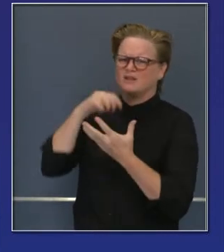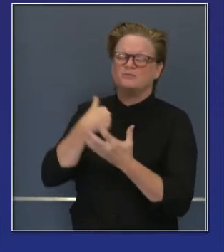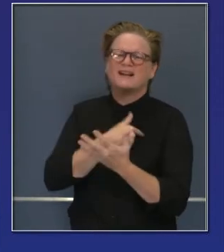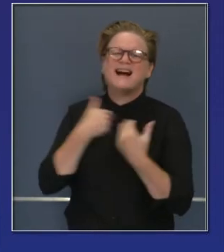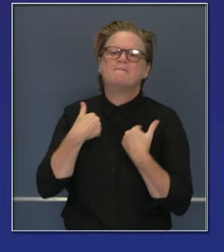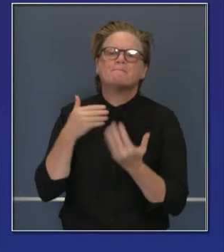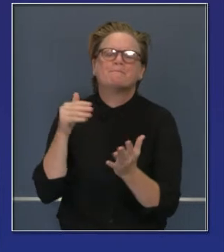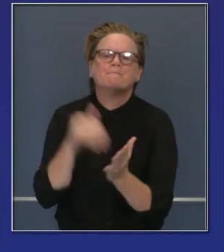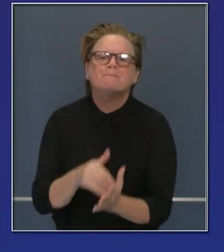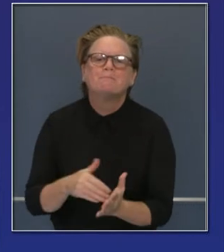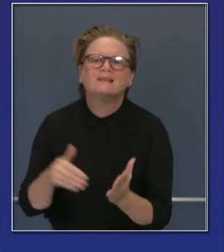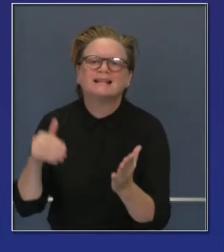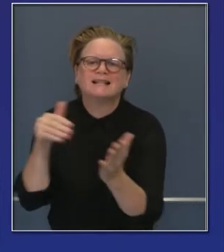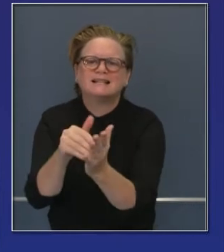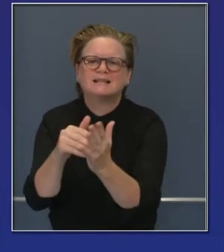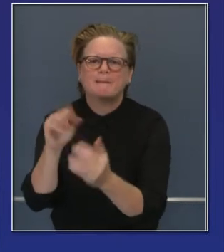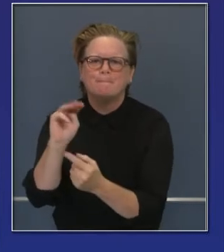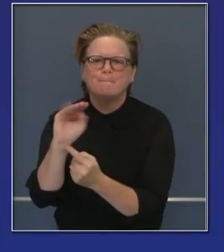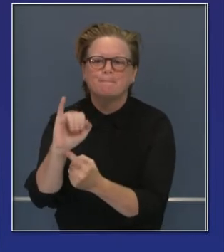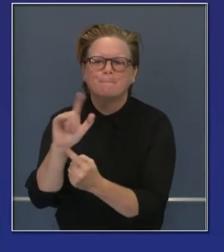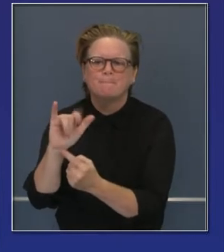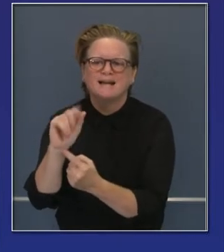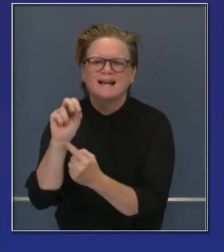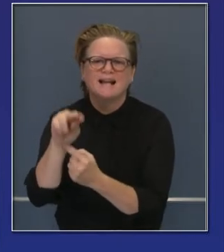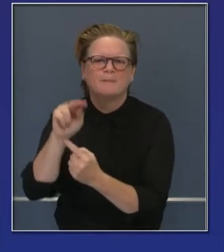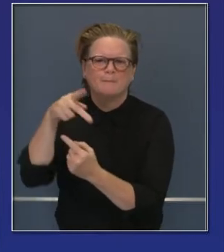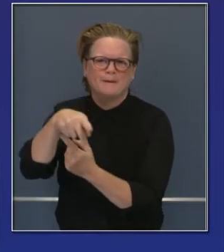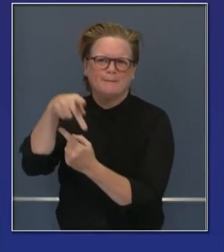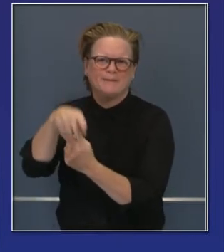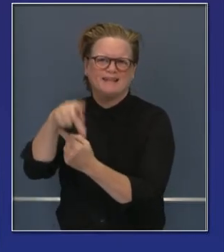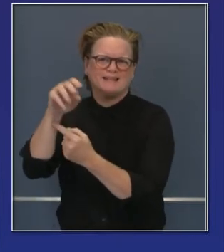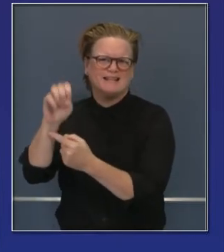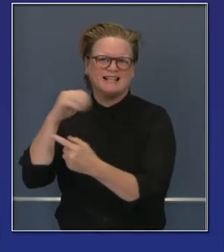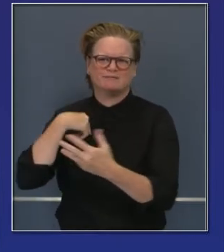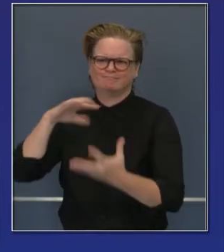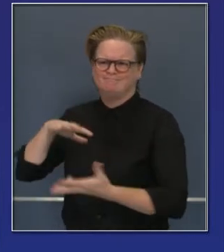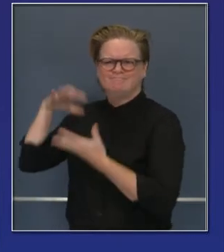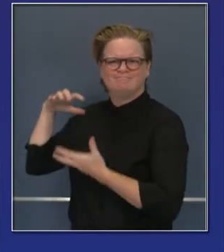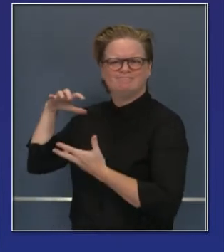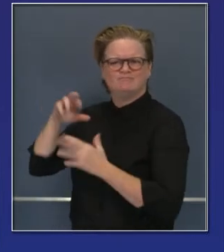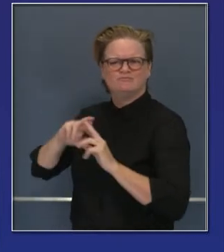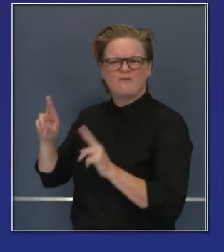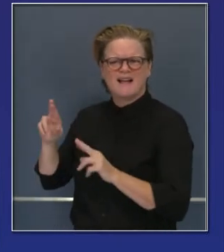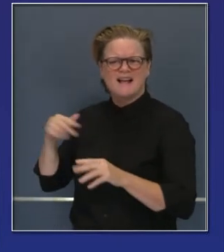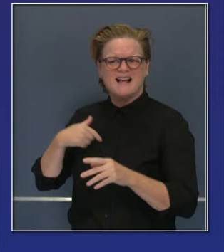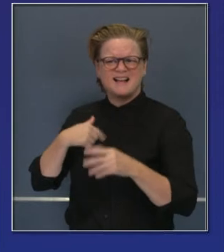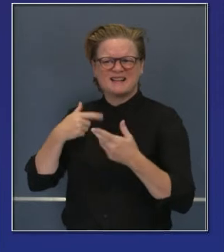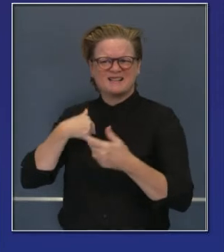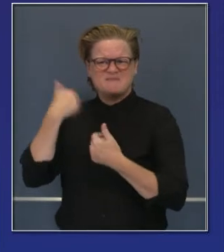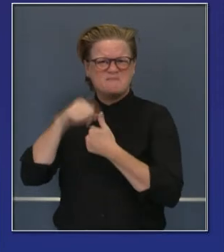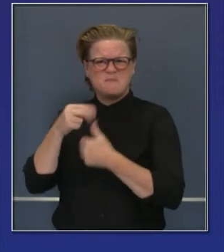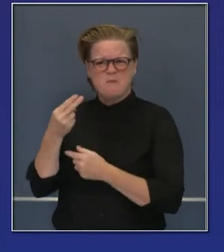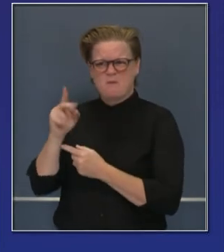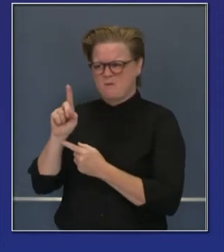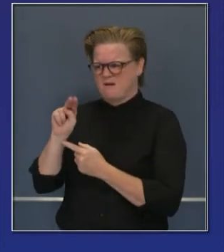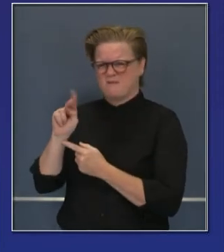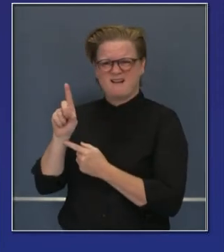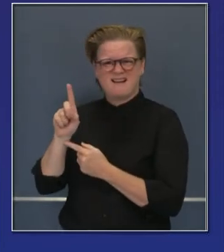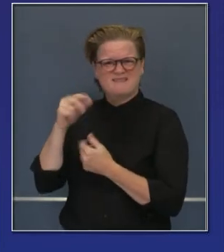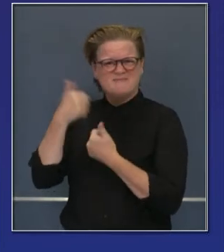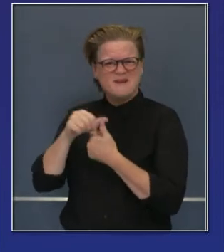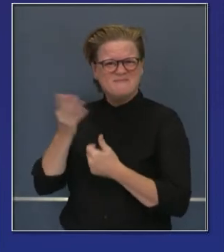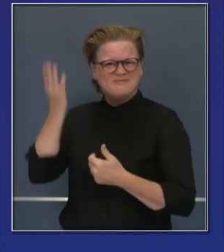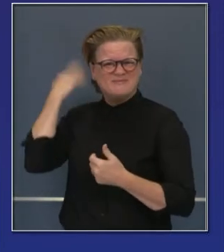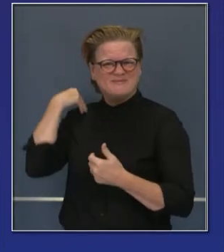más. H1N1 no requirió el uso de mascarillas, no requirió la protección